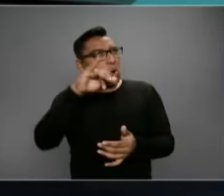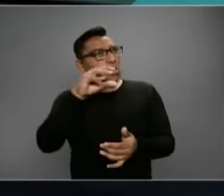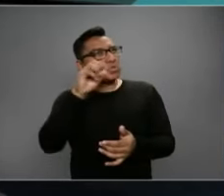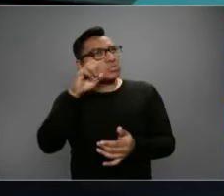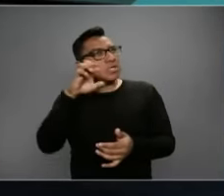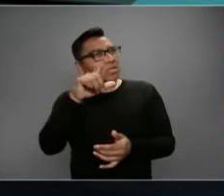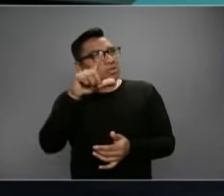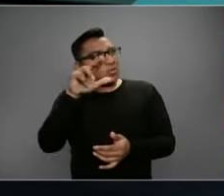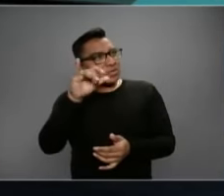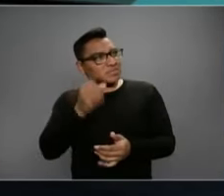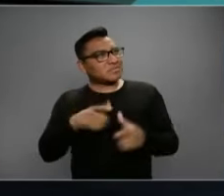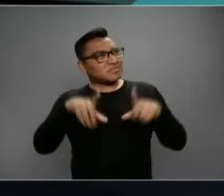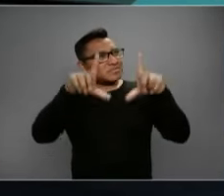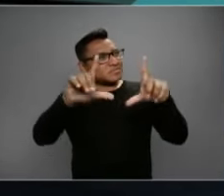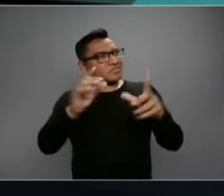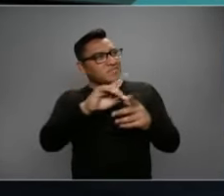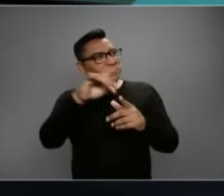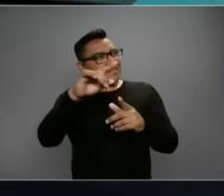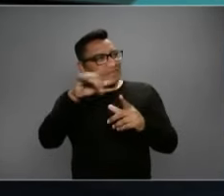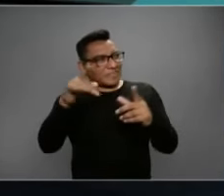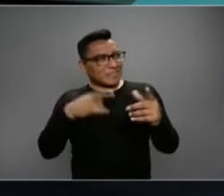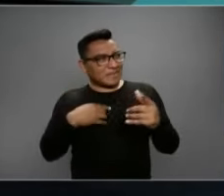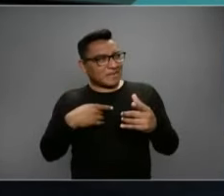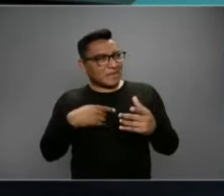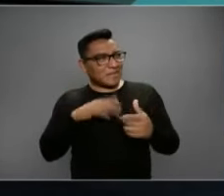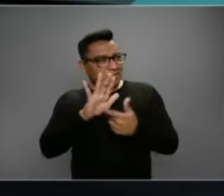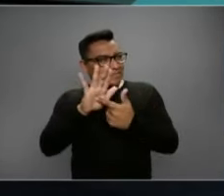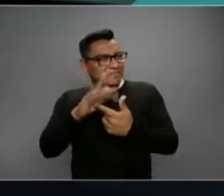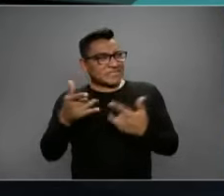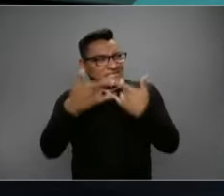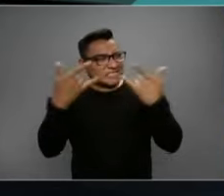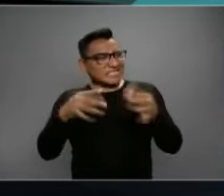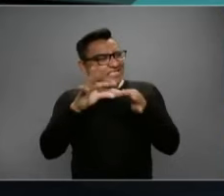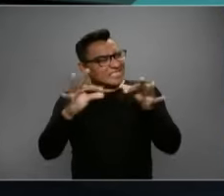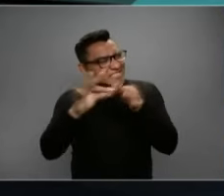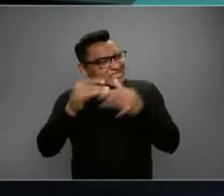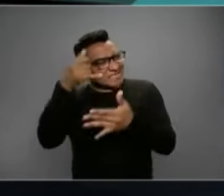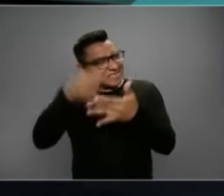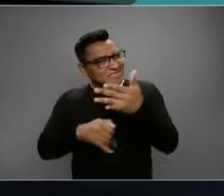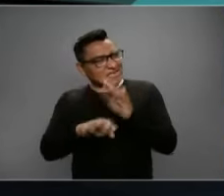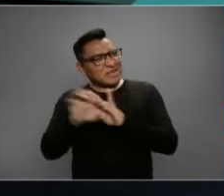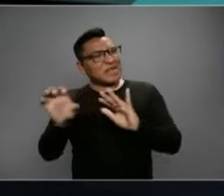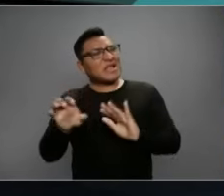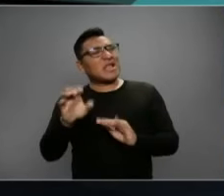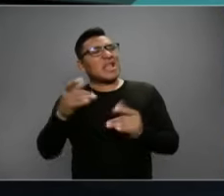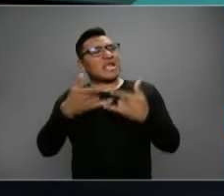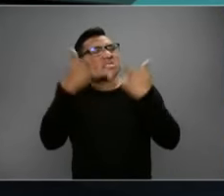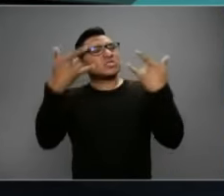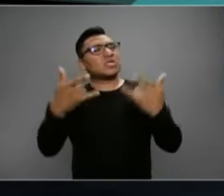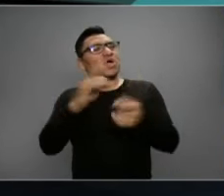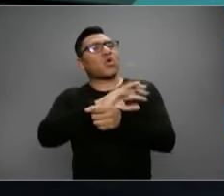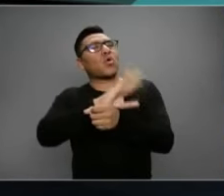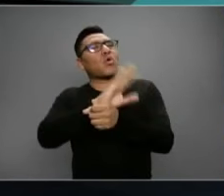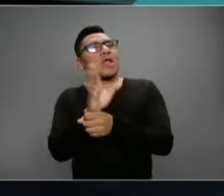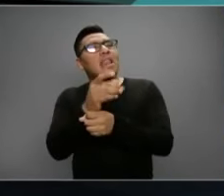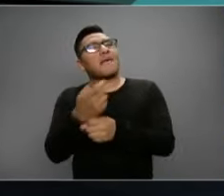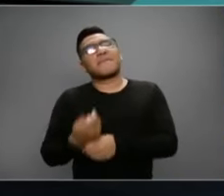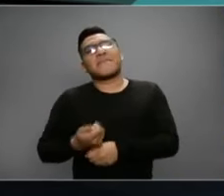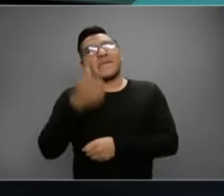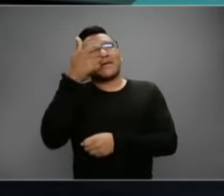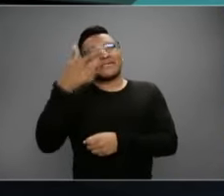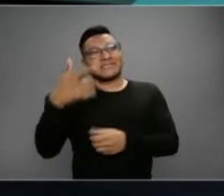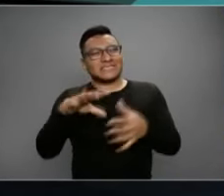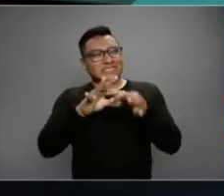gráfico animado, porque realmente está muy bien hecho y cuenta la historia del coronavirus desde que apareció por primera